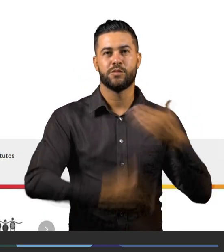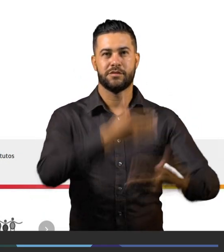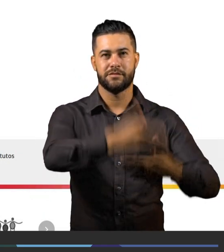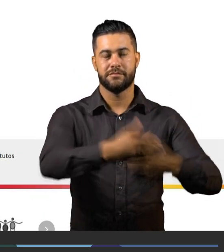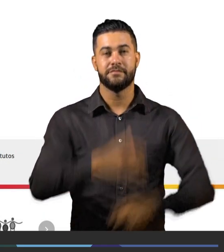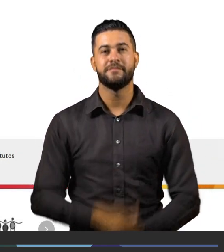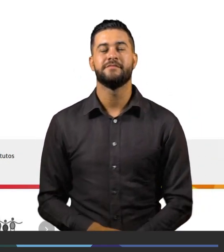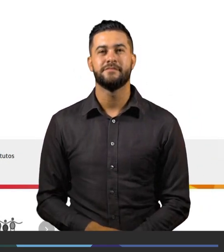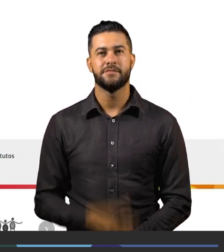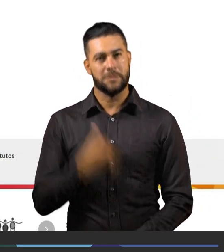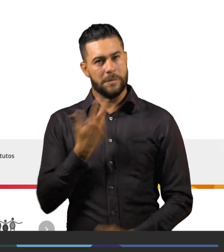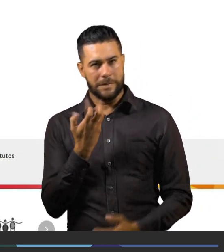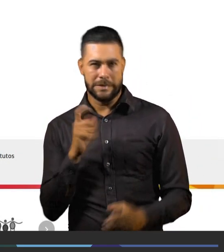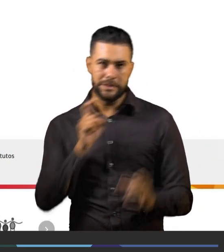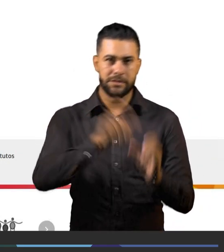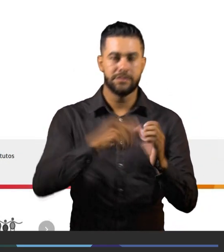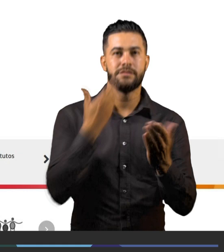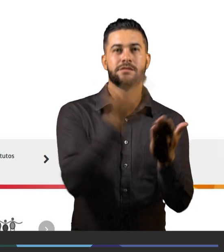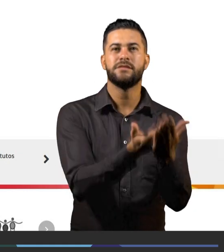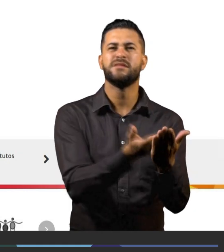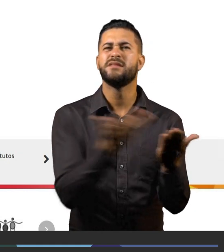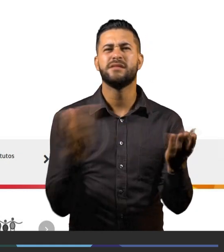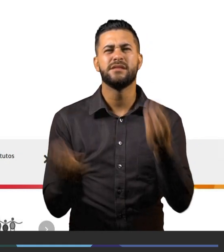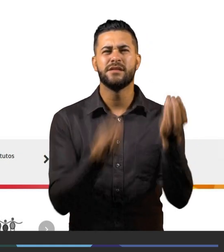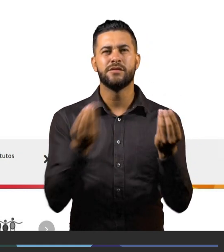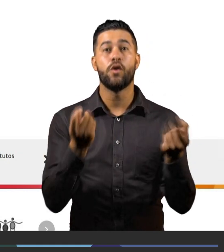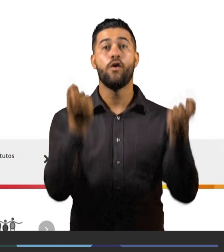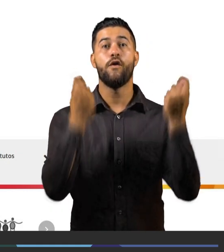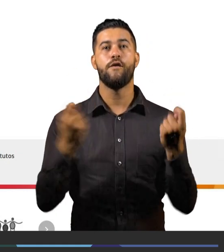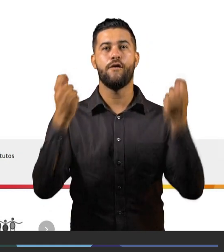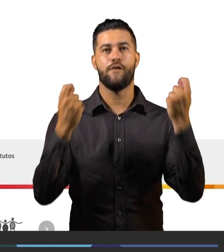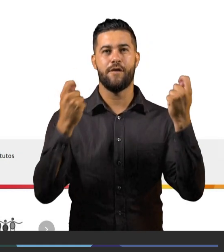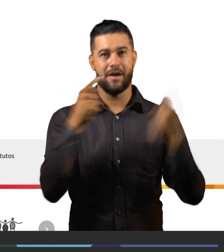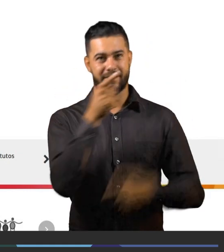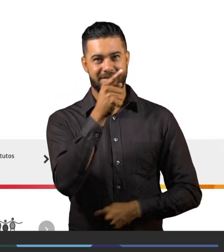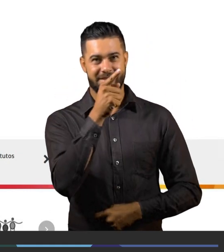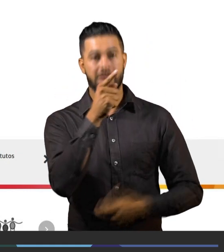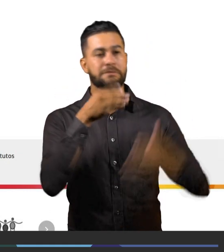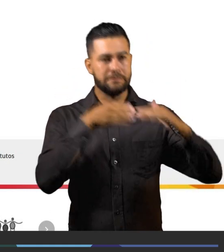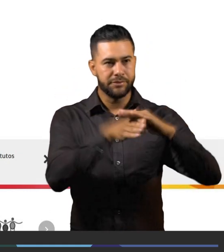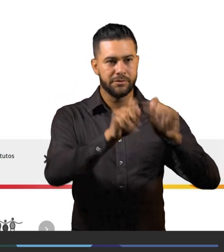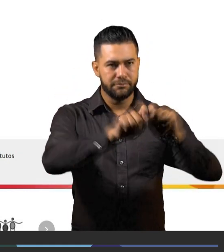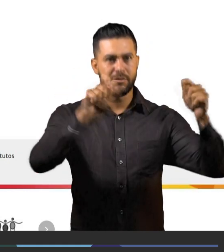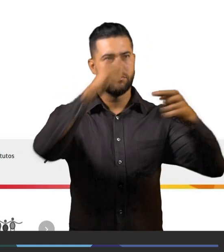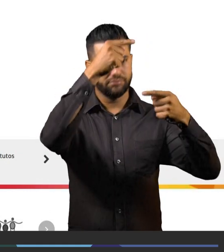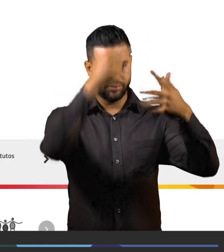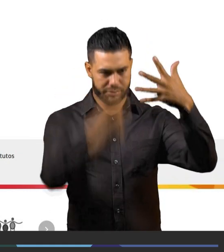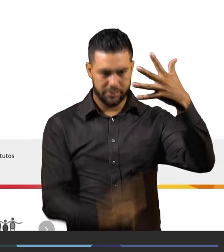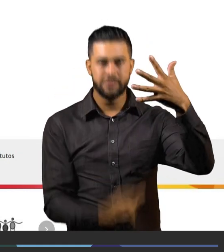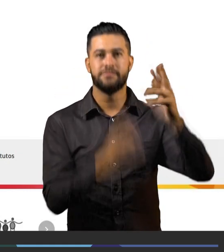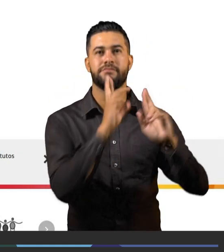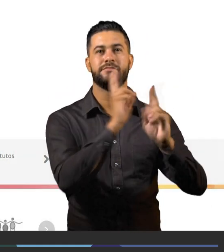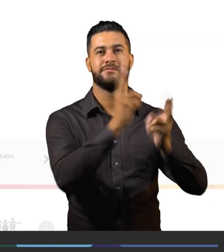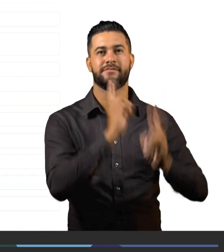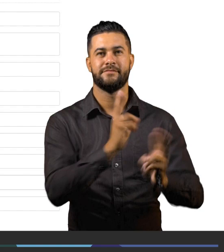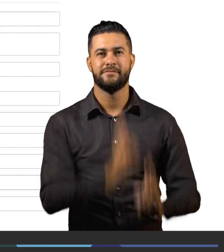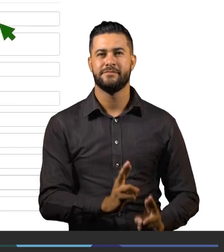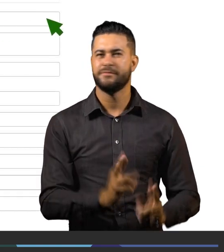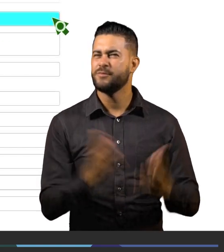registrar tu vacante, ingresa a Ofertar, para luego diligenciar los siguientes datos.